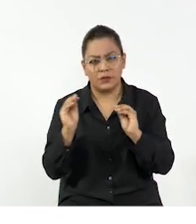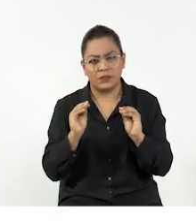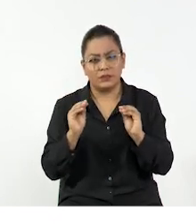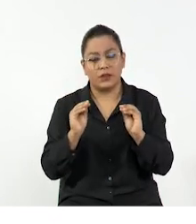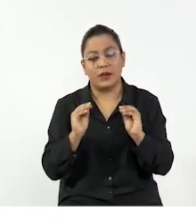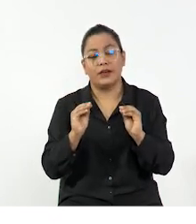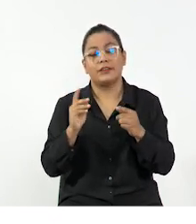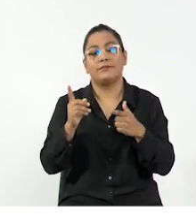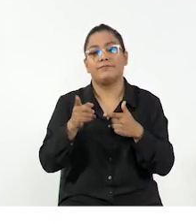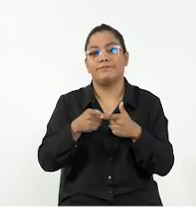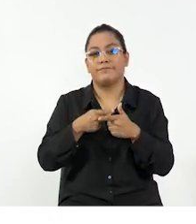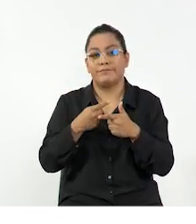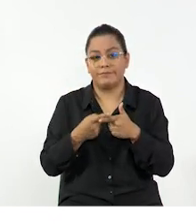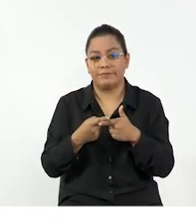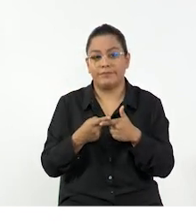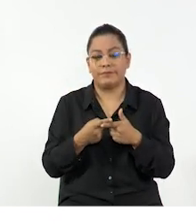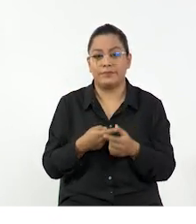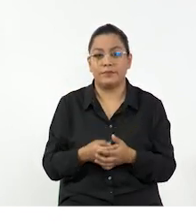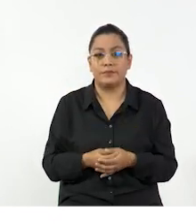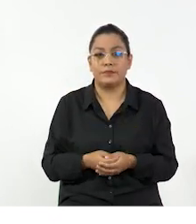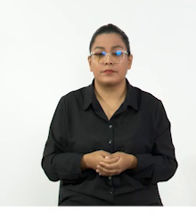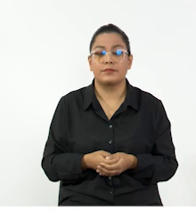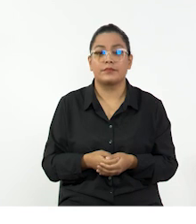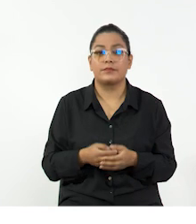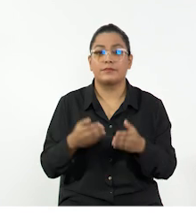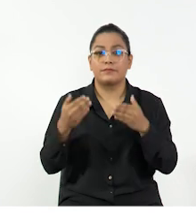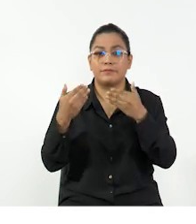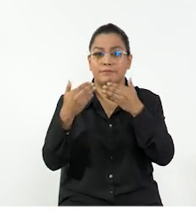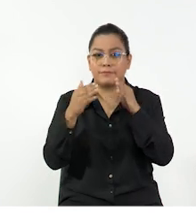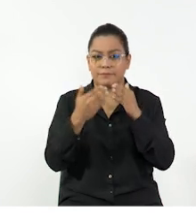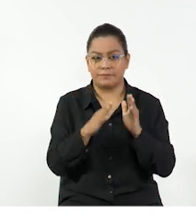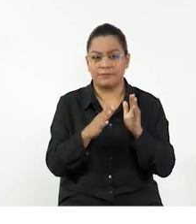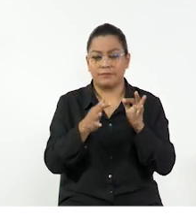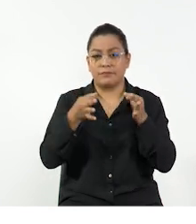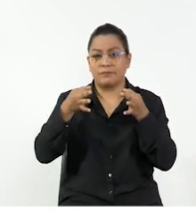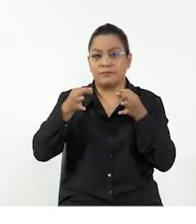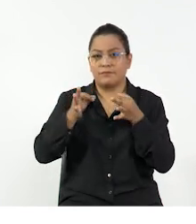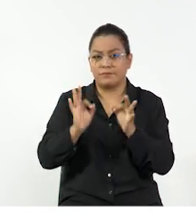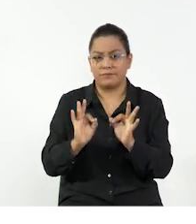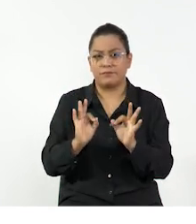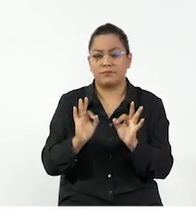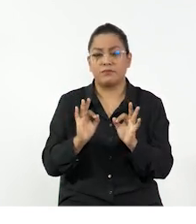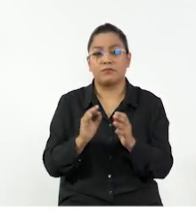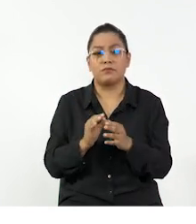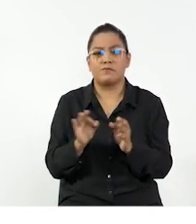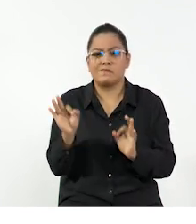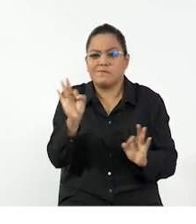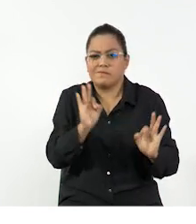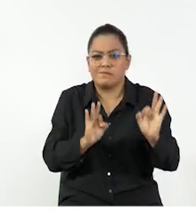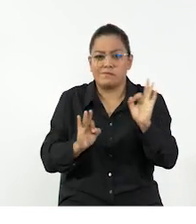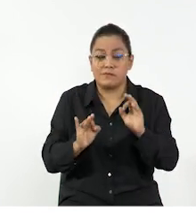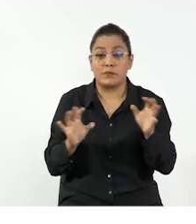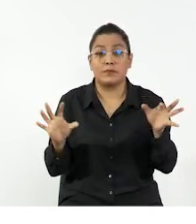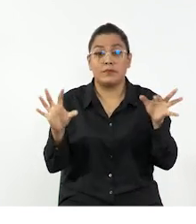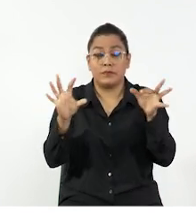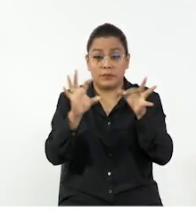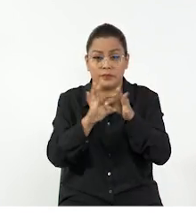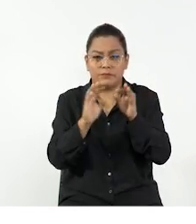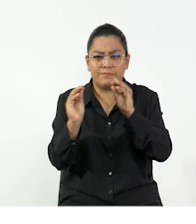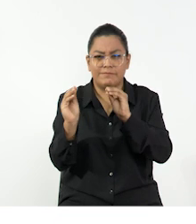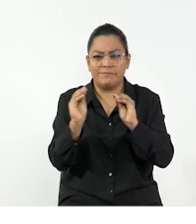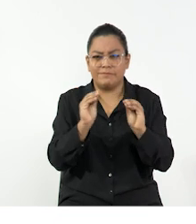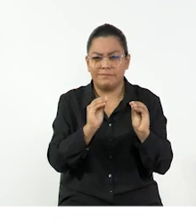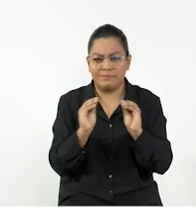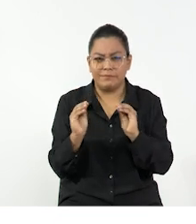la causa de este movimiento. Por lo tanto, existen una cantidad de magnitudes físicas que están relacionadas